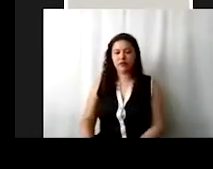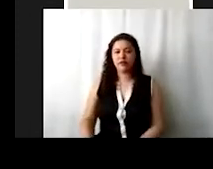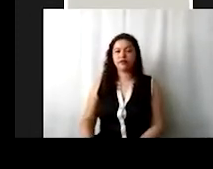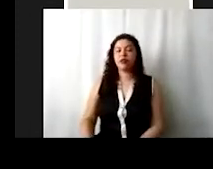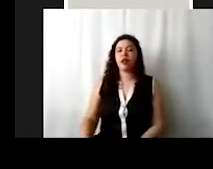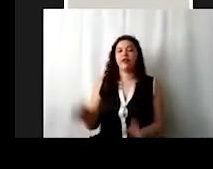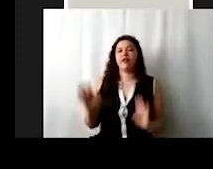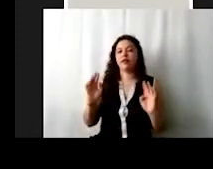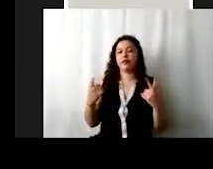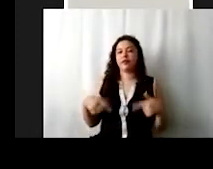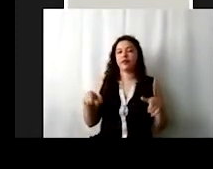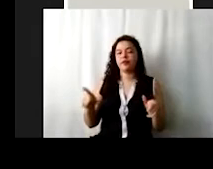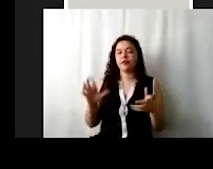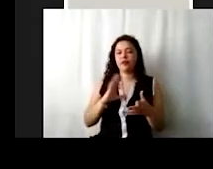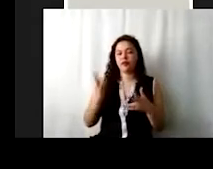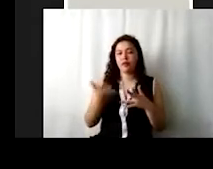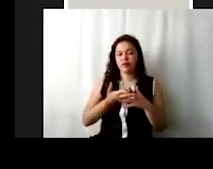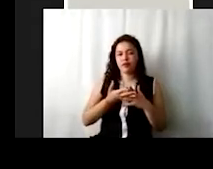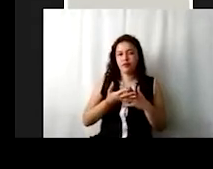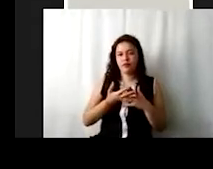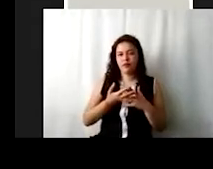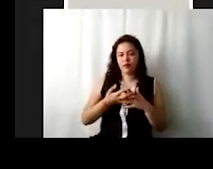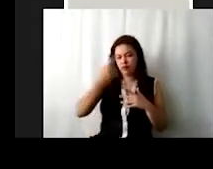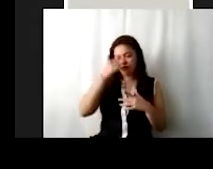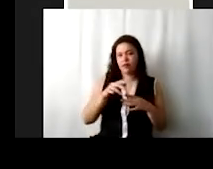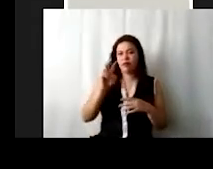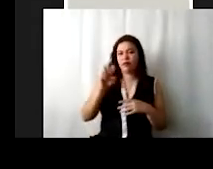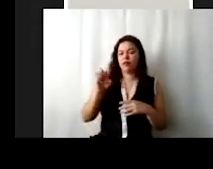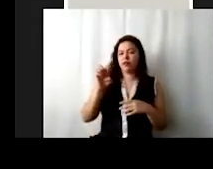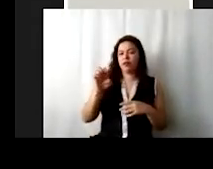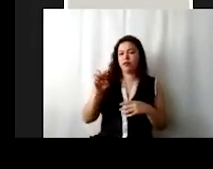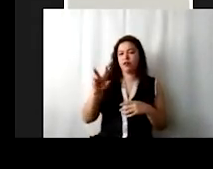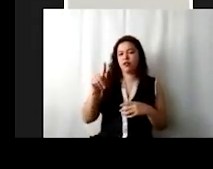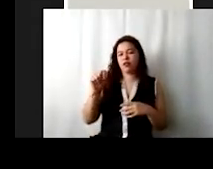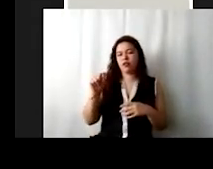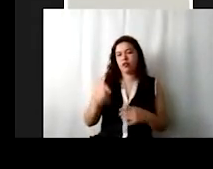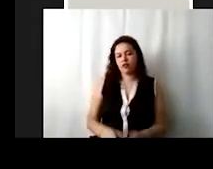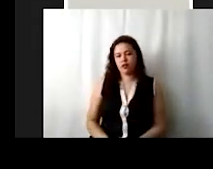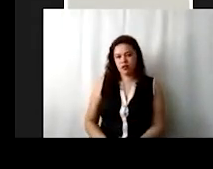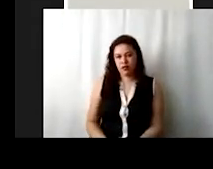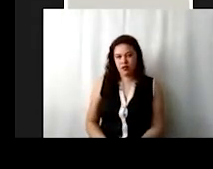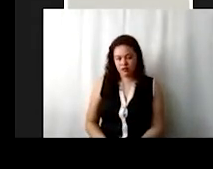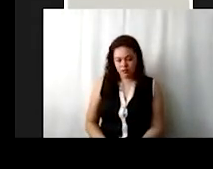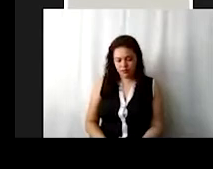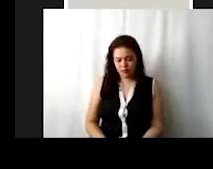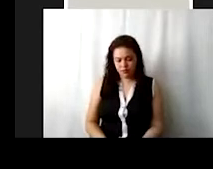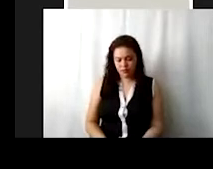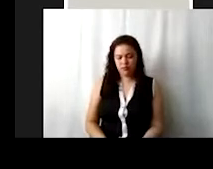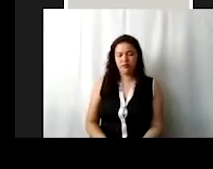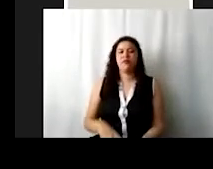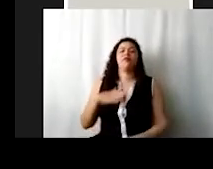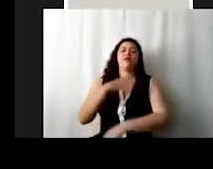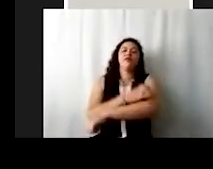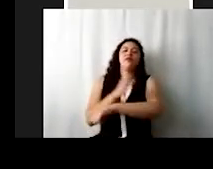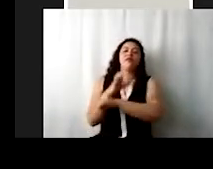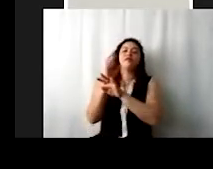hay un apartado que es para el escritorio virtual de trabajo. Para eso, como ya les comentaba mi compañera Vicky, es importante que